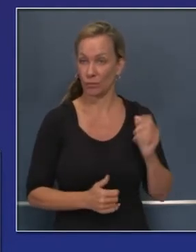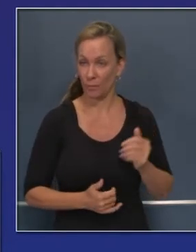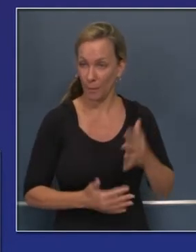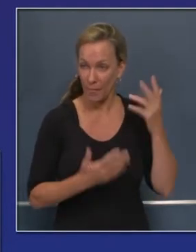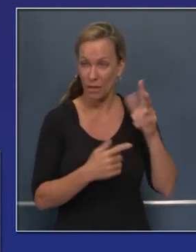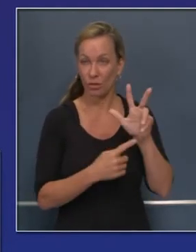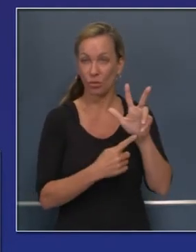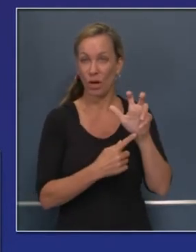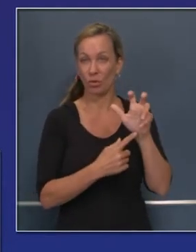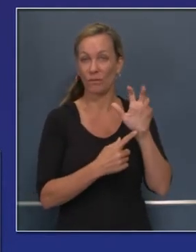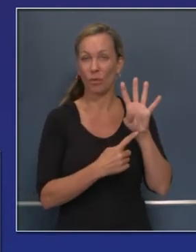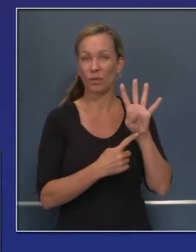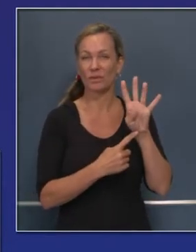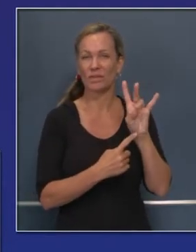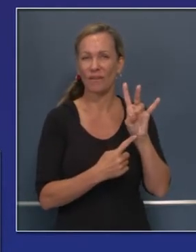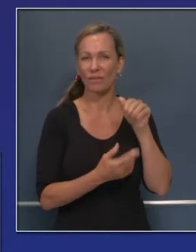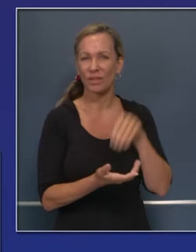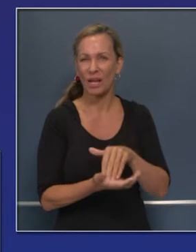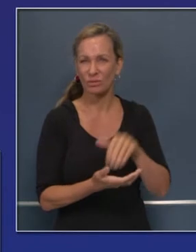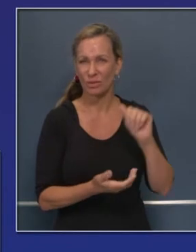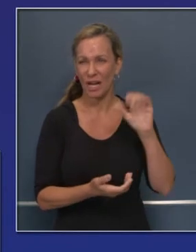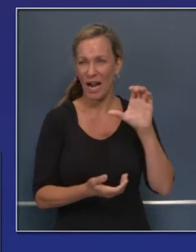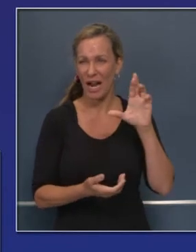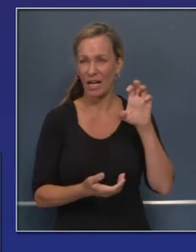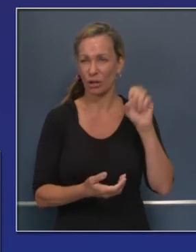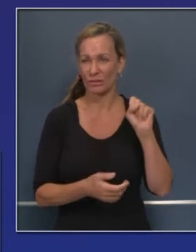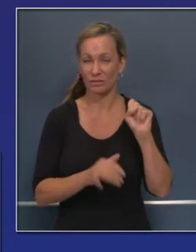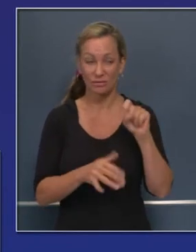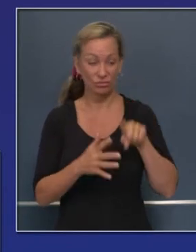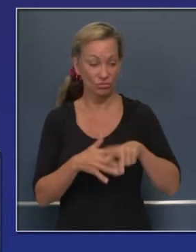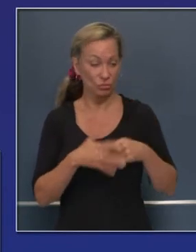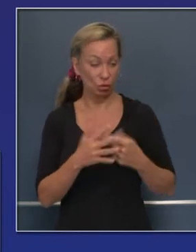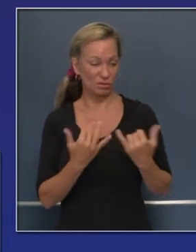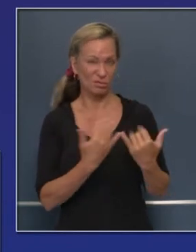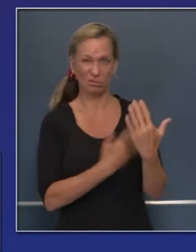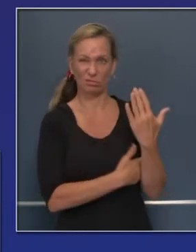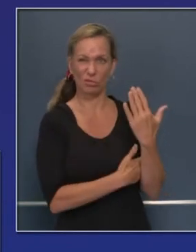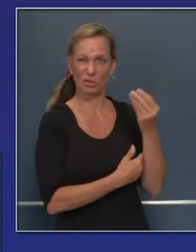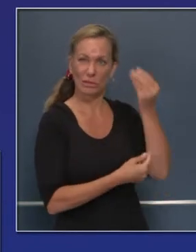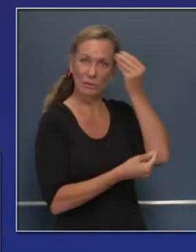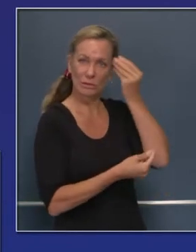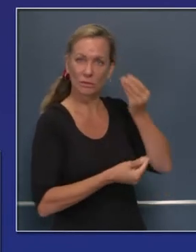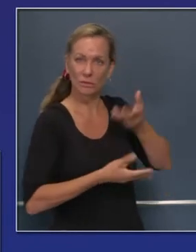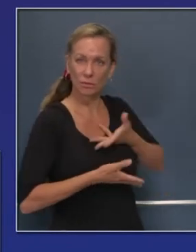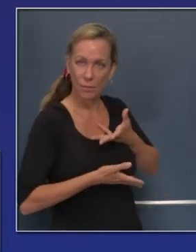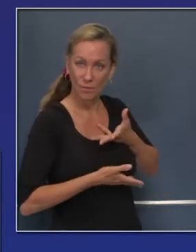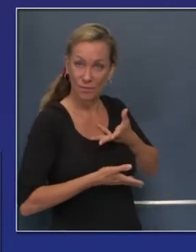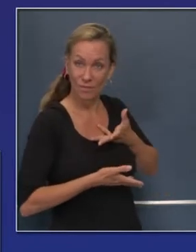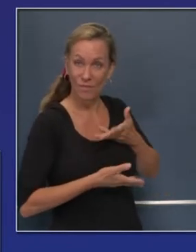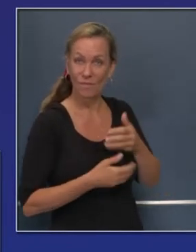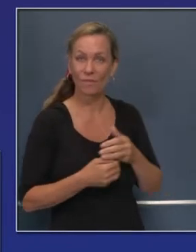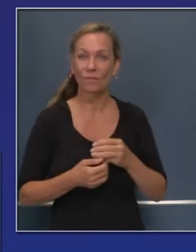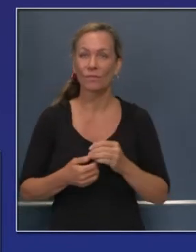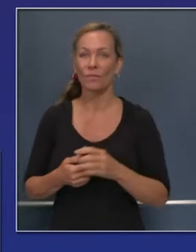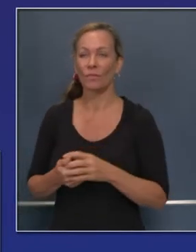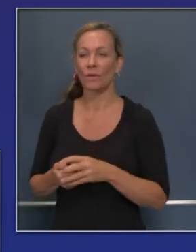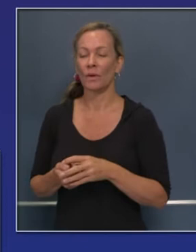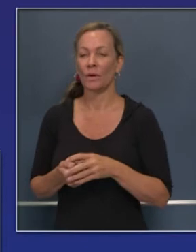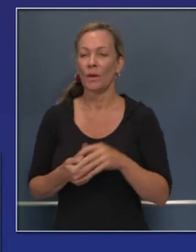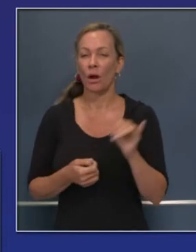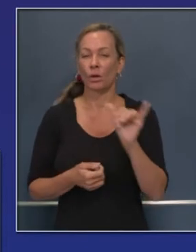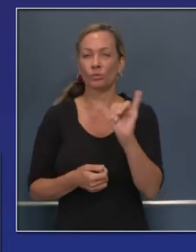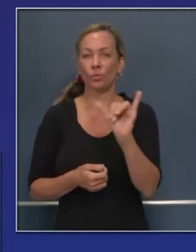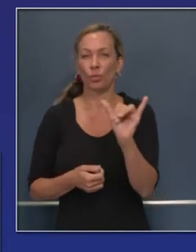quemados esta mañana se marcó como su punto en la historia. También estamos